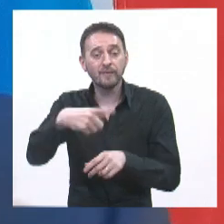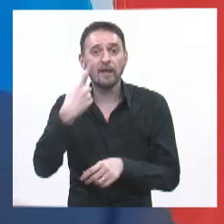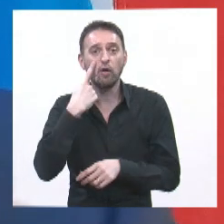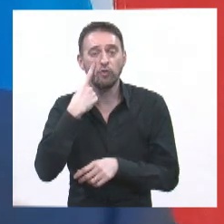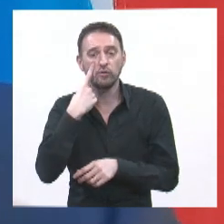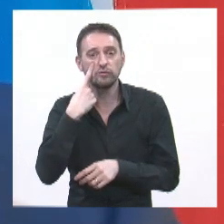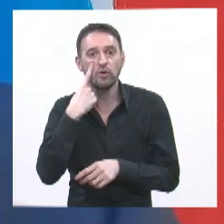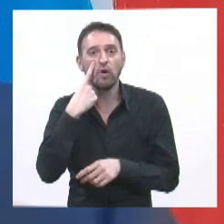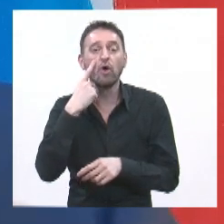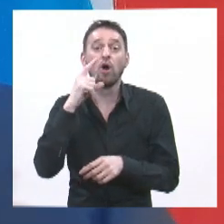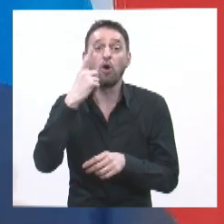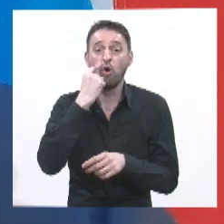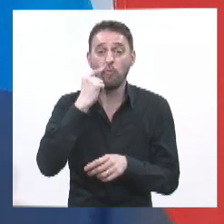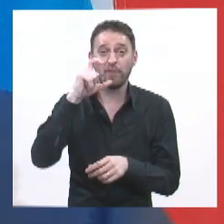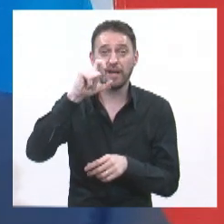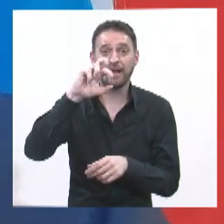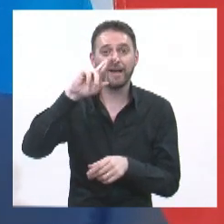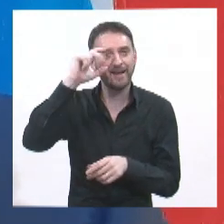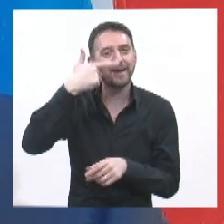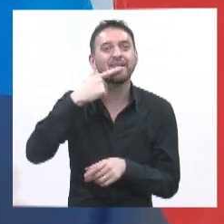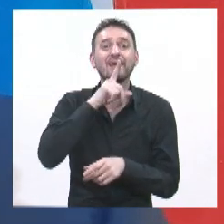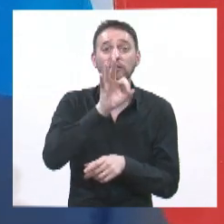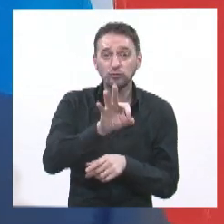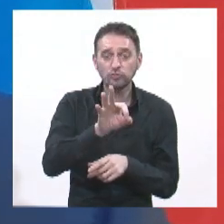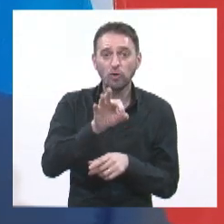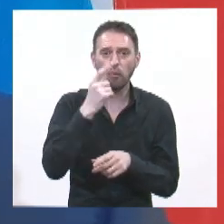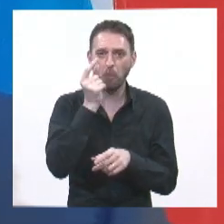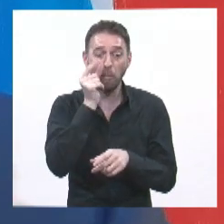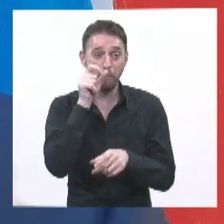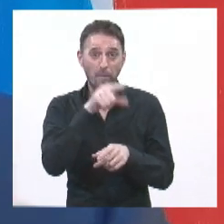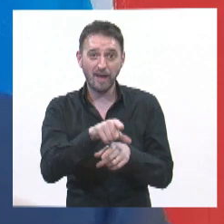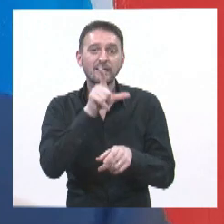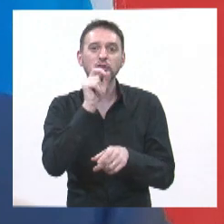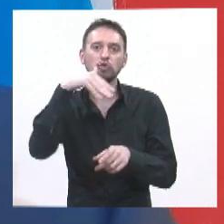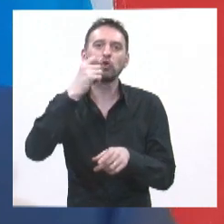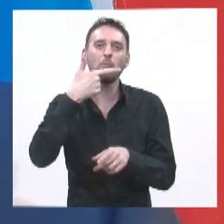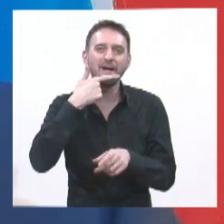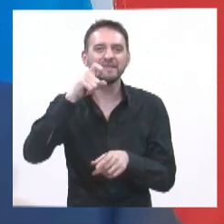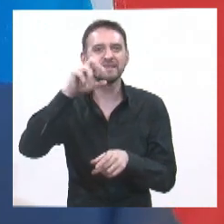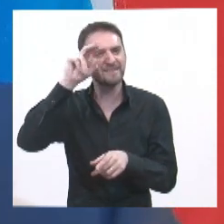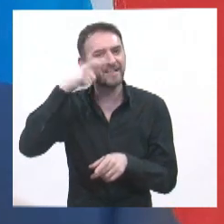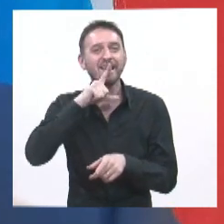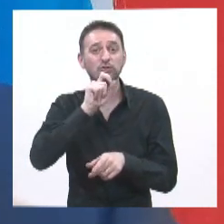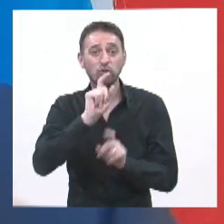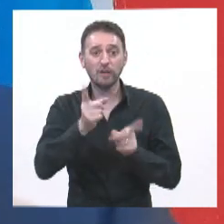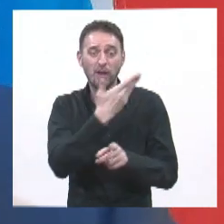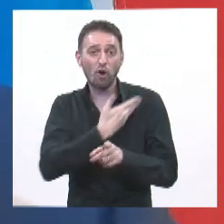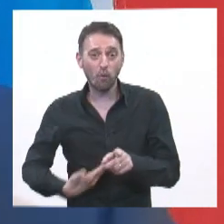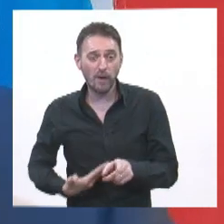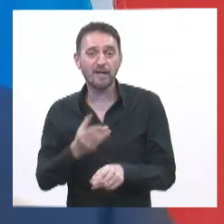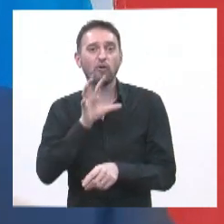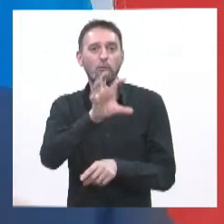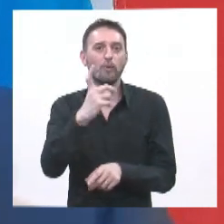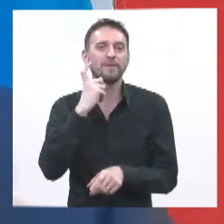a Juan Carlos Cresto, hijo de don Enrique Tomás Cresto, quien fue gobernador de la